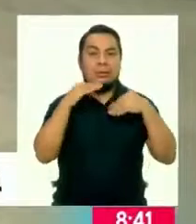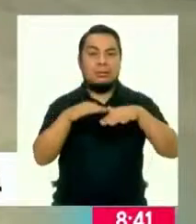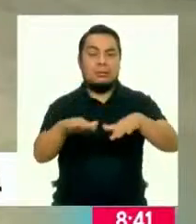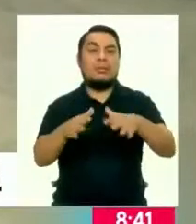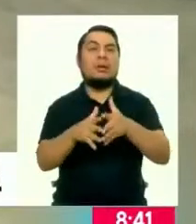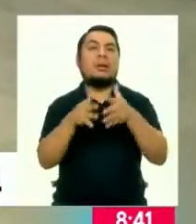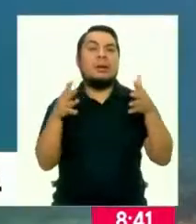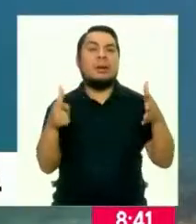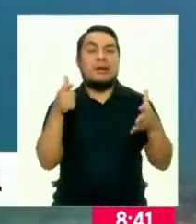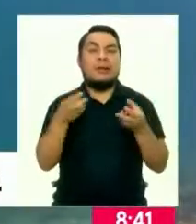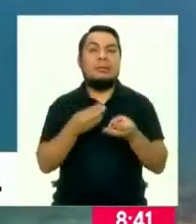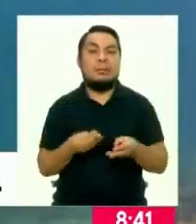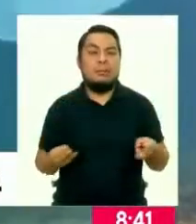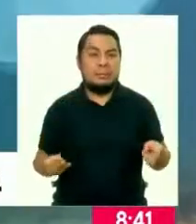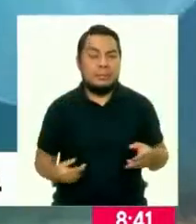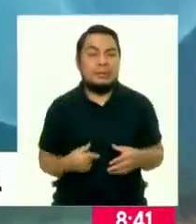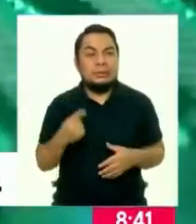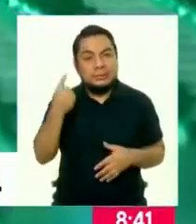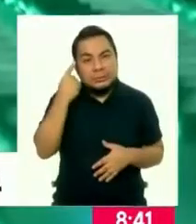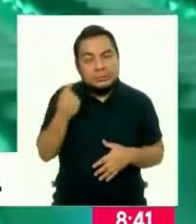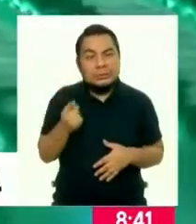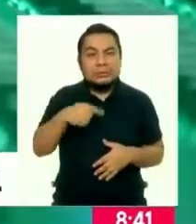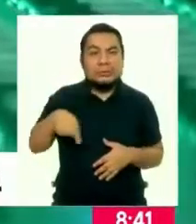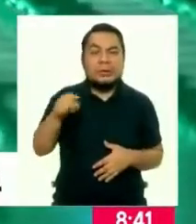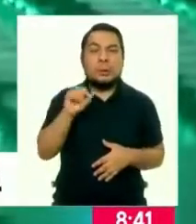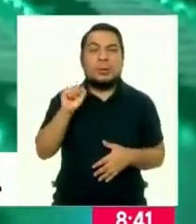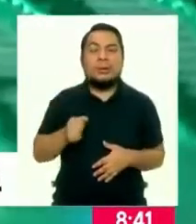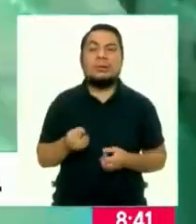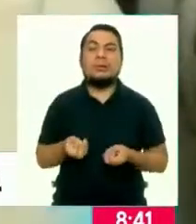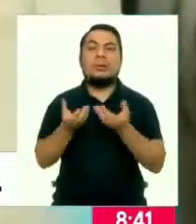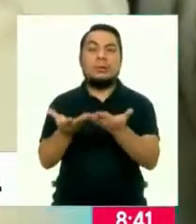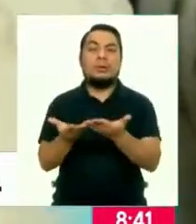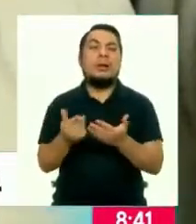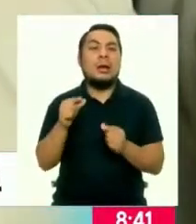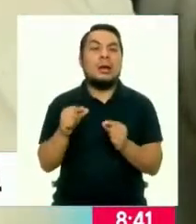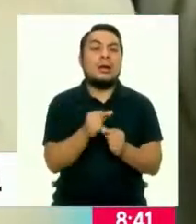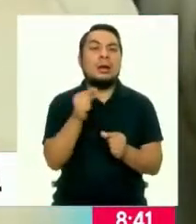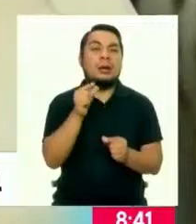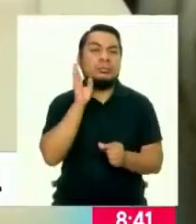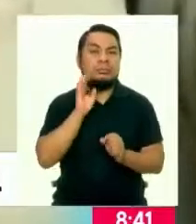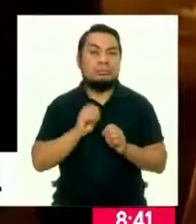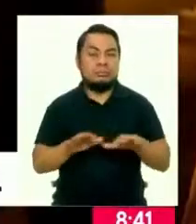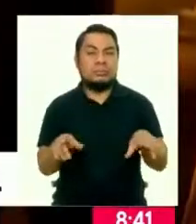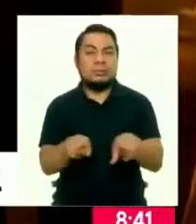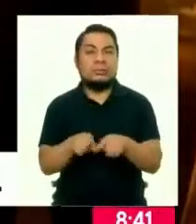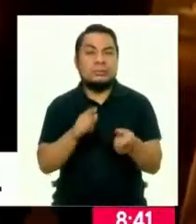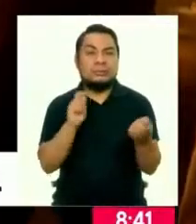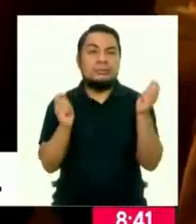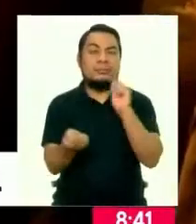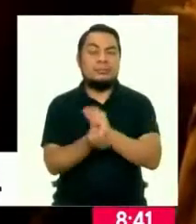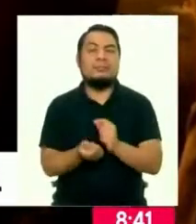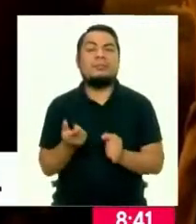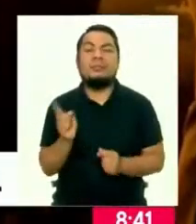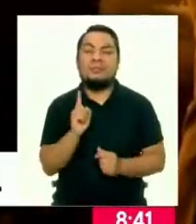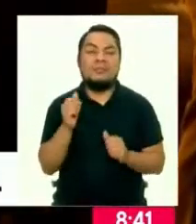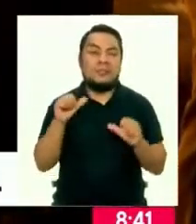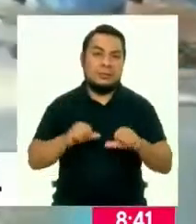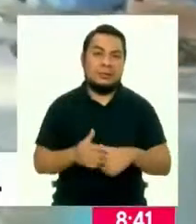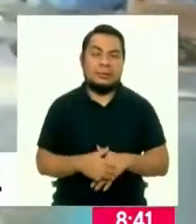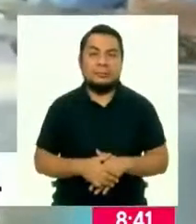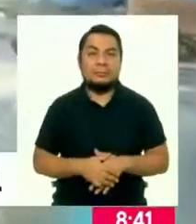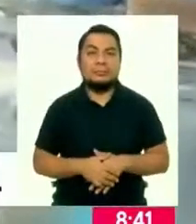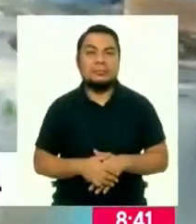gran parte de este material es incinerado, generando gases contaminantes o se vierten en lugares inadecuados.